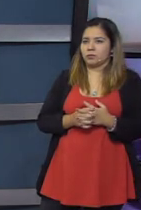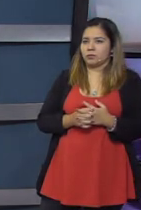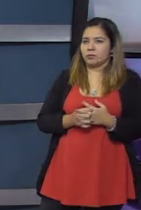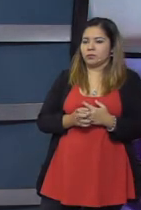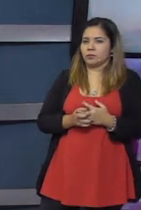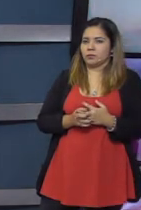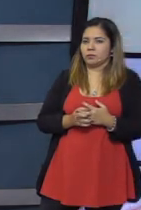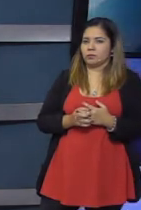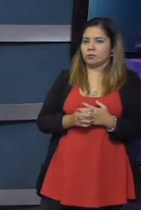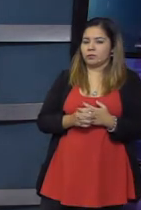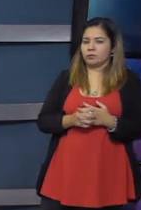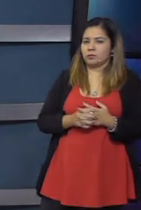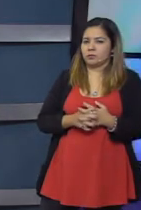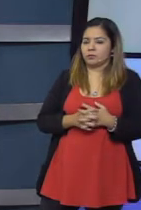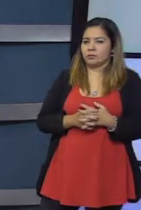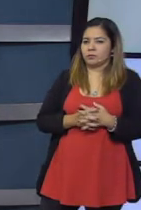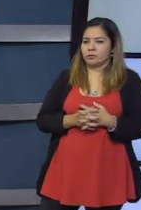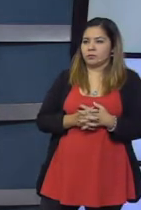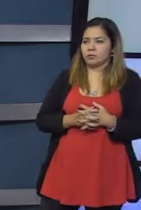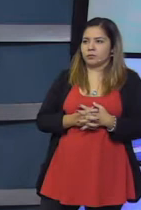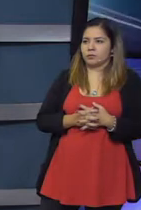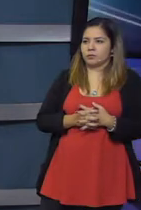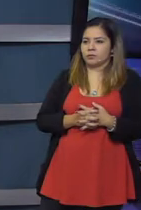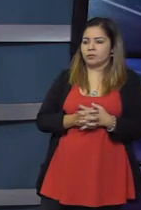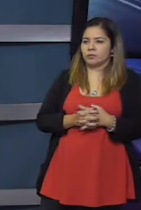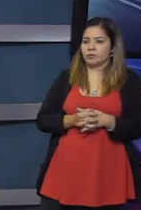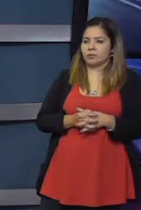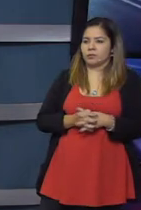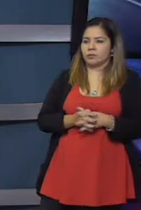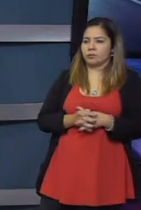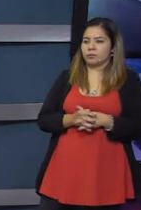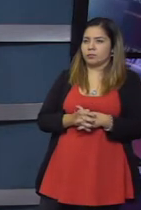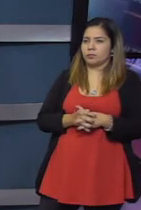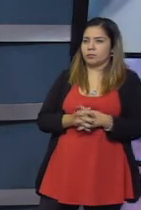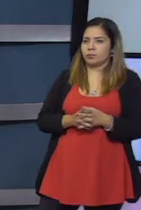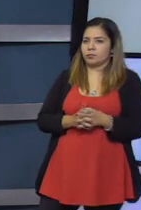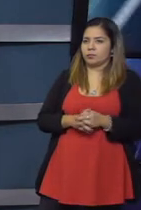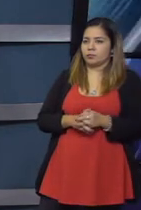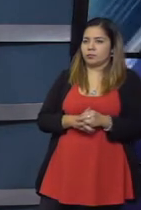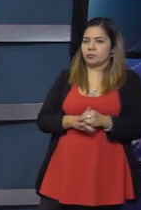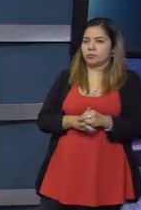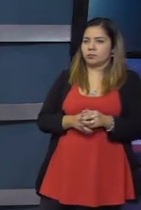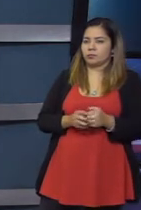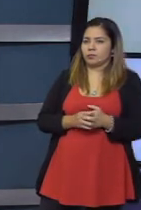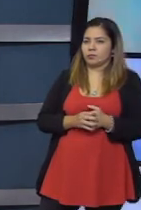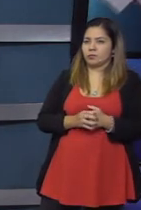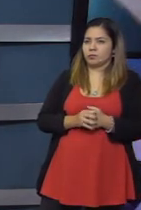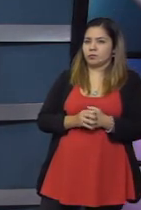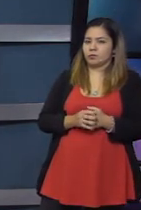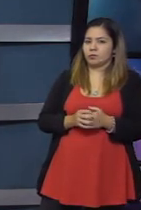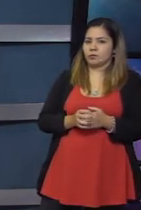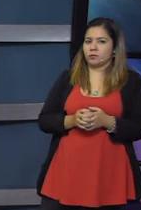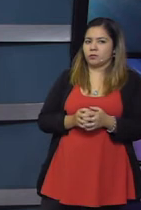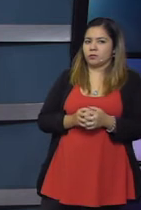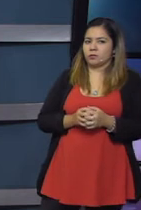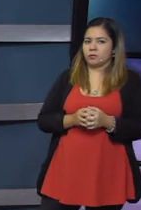el EPRE, y ponerle un tope al tema de los salarios, ¿no? Bien. Ustedes